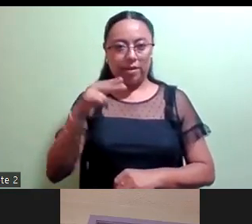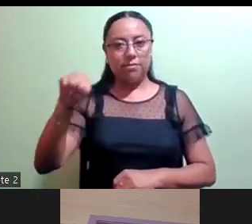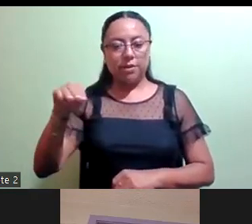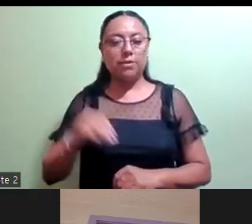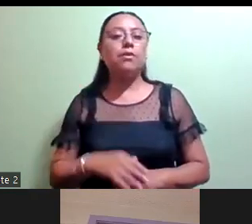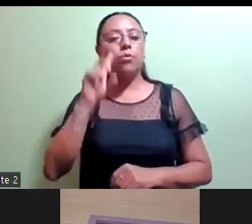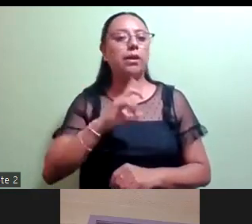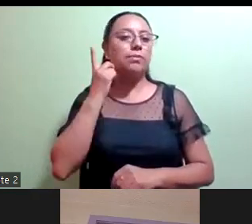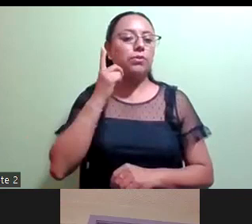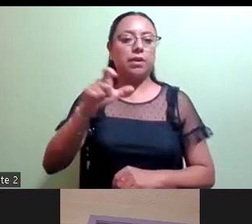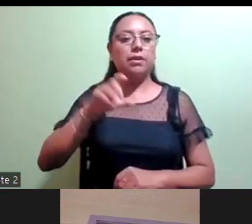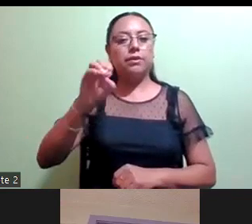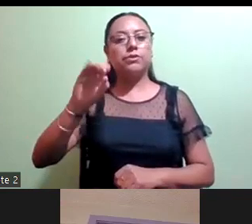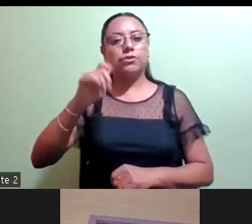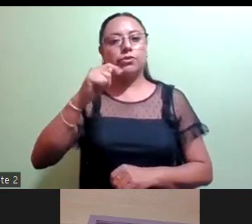Espinosa.